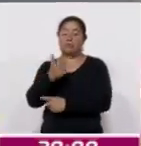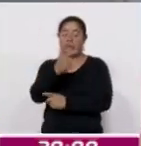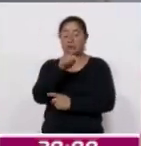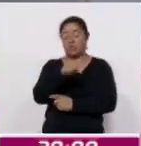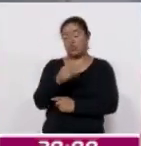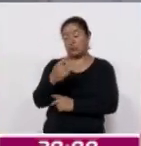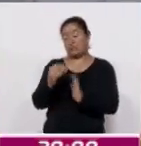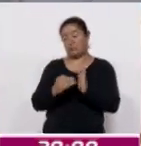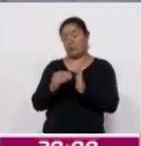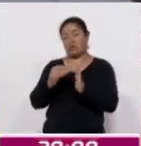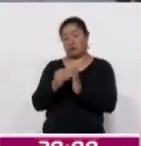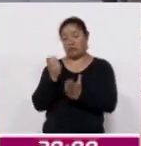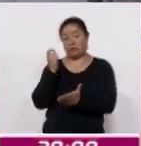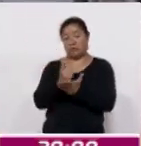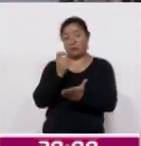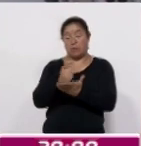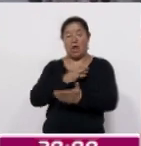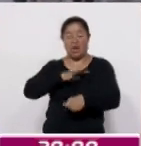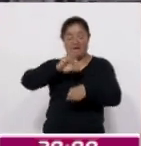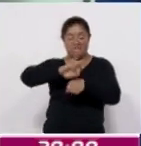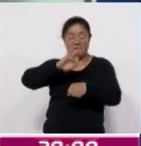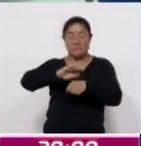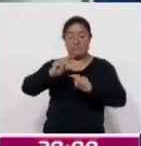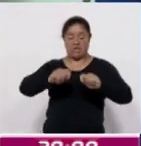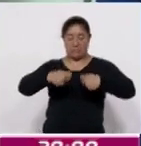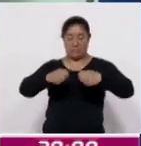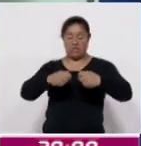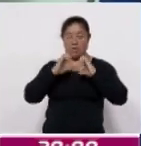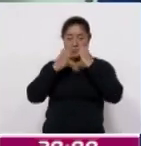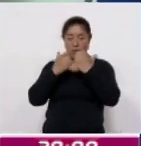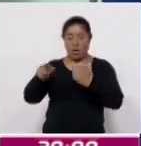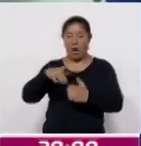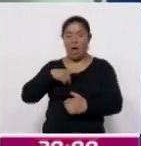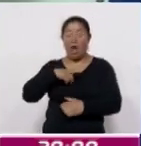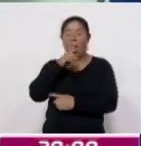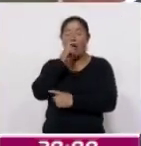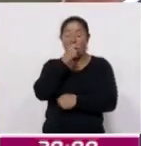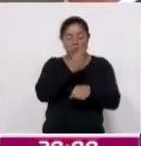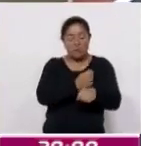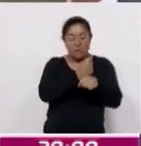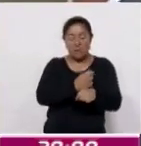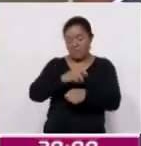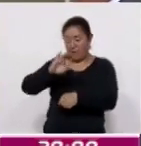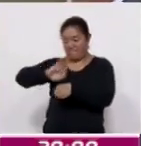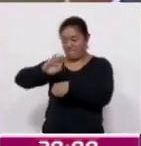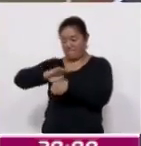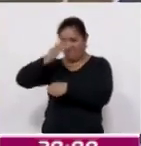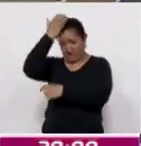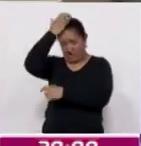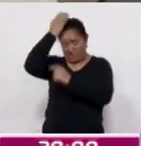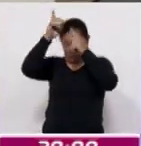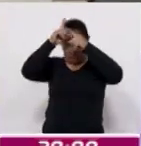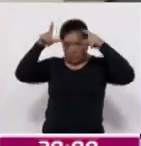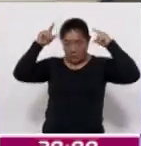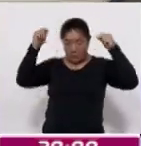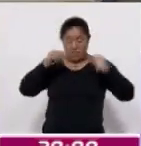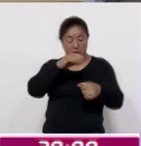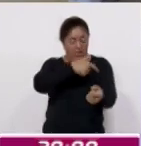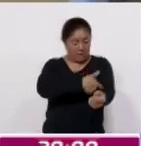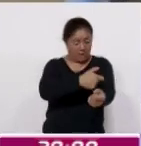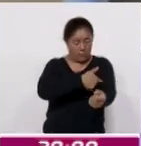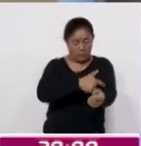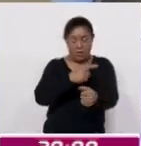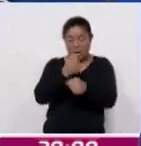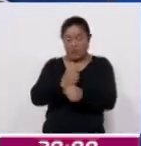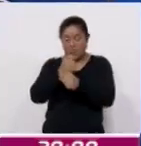pesos y cuenta con farmacia y tienda comunitaria, hidroterapia, enfermería, laboratorio, archivo clínico, terapia de